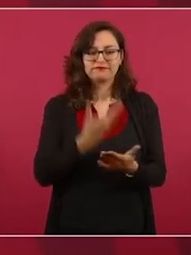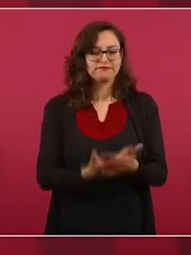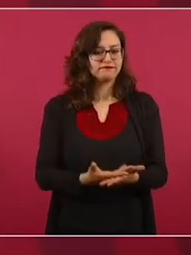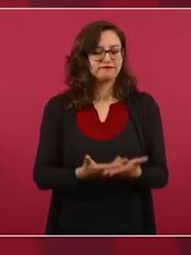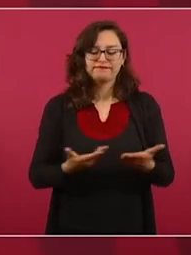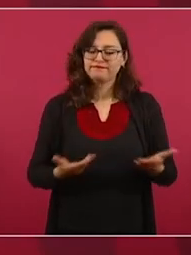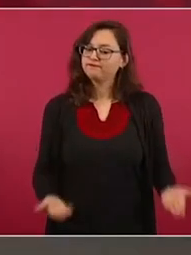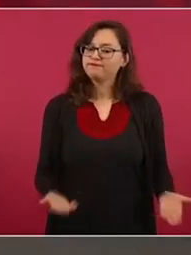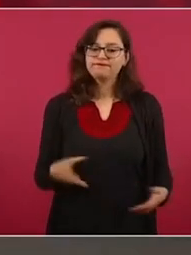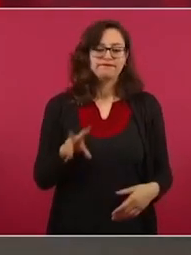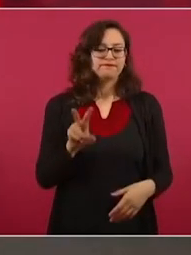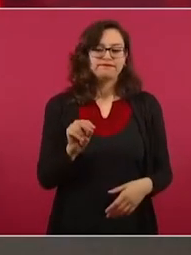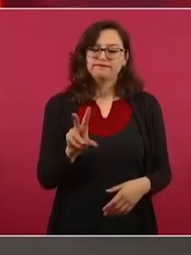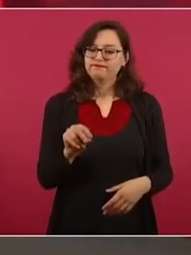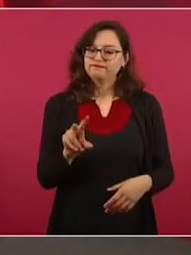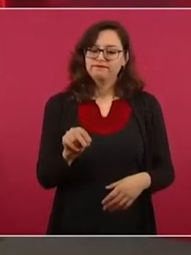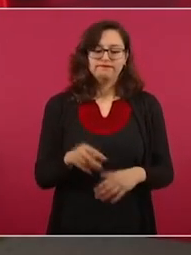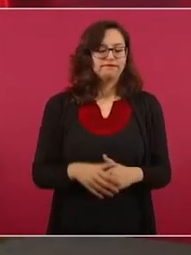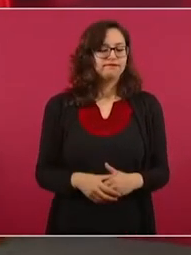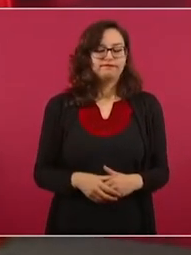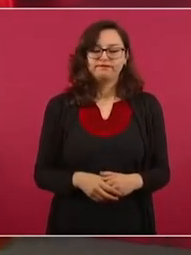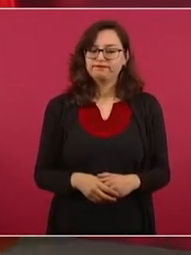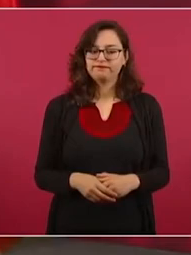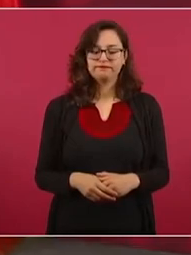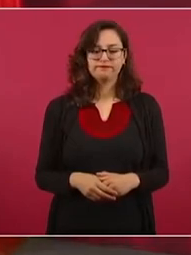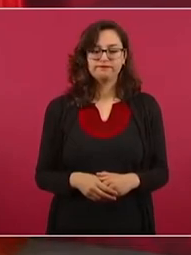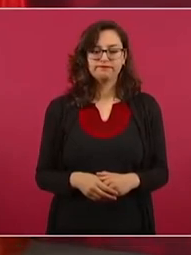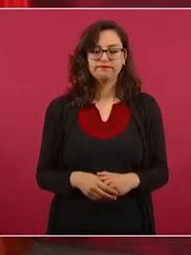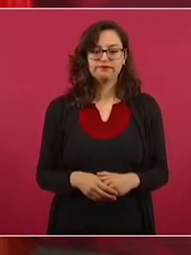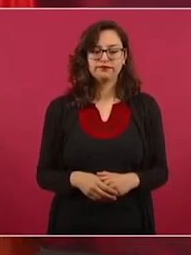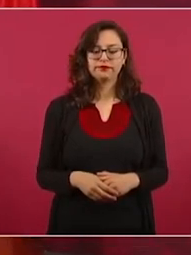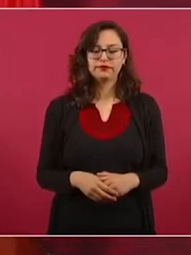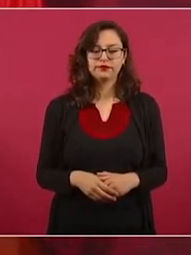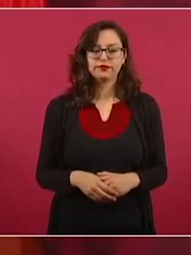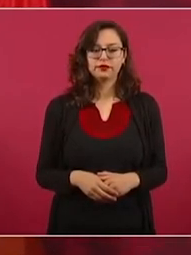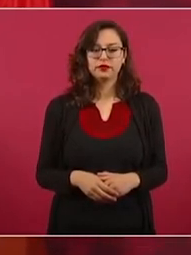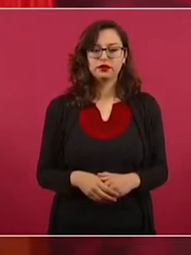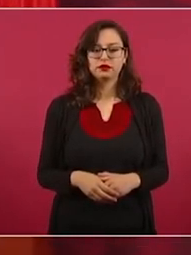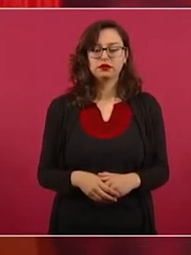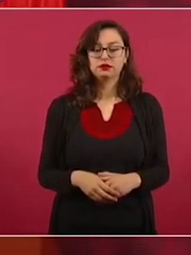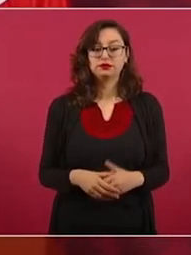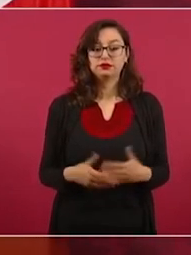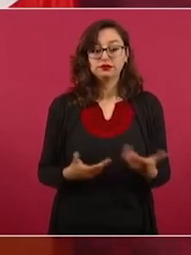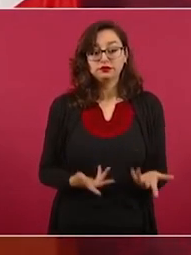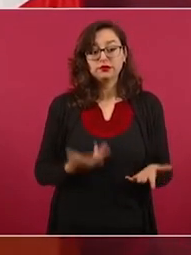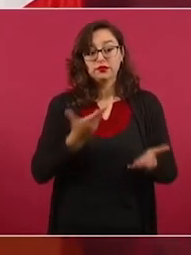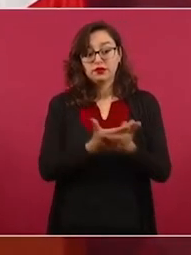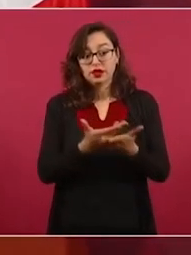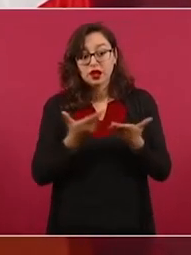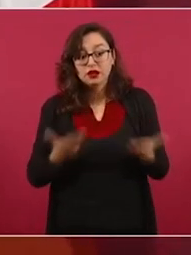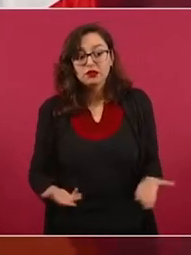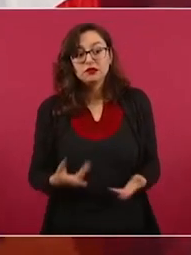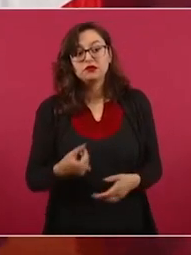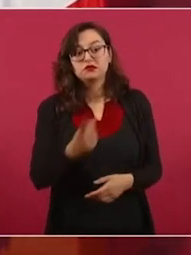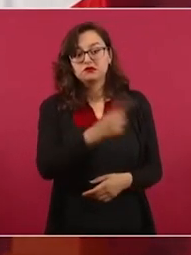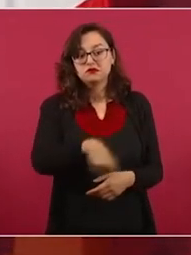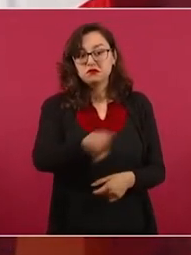si no actúan con rectitud,